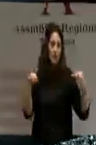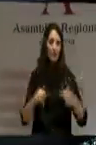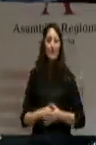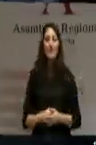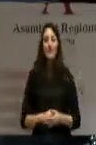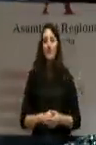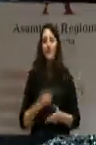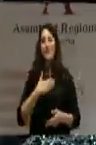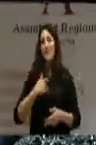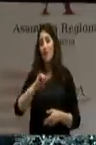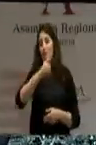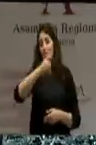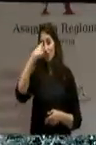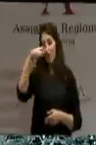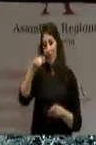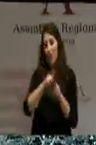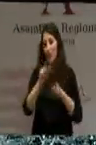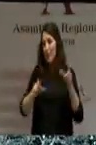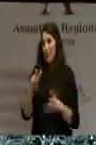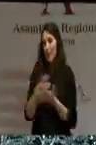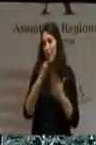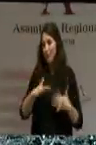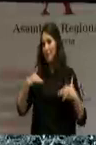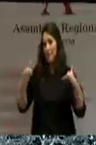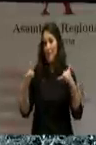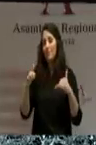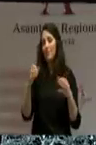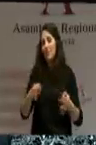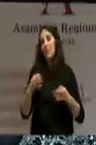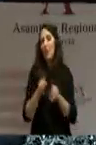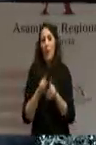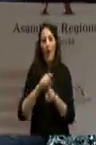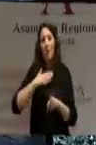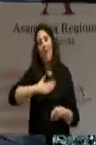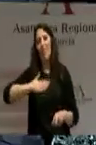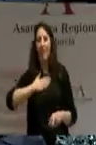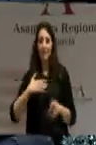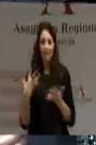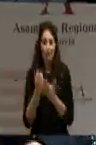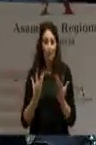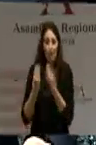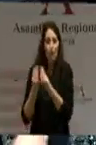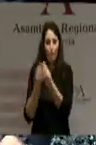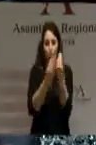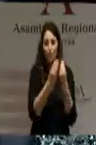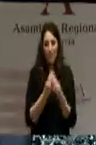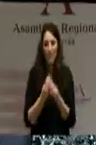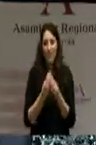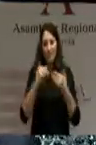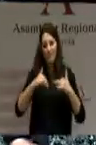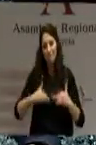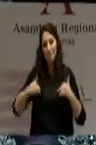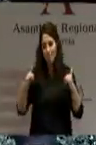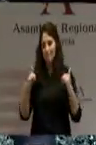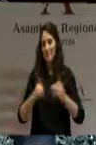Quiero saludar en primer lugar a todas las personas que nos acompañan. Siempre es un placer ver llena la sala de las personas